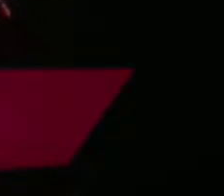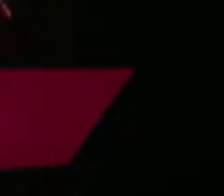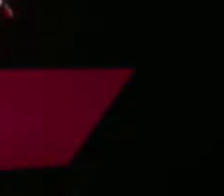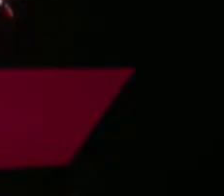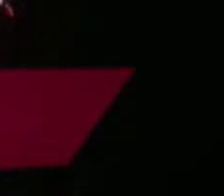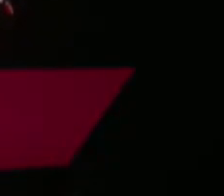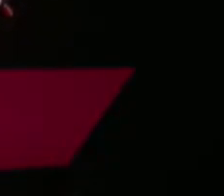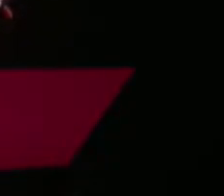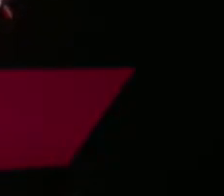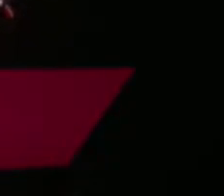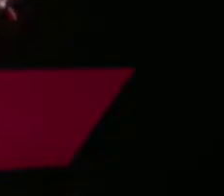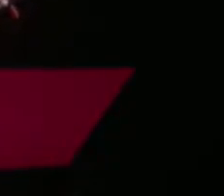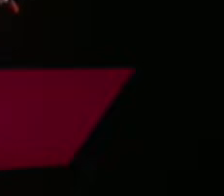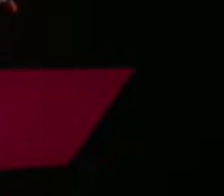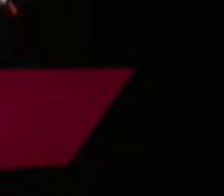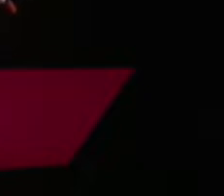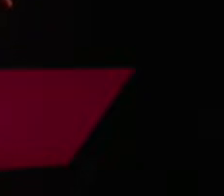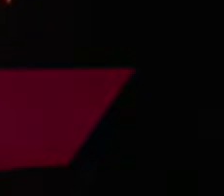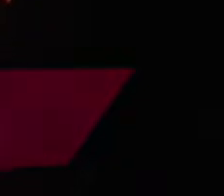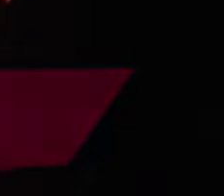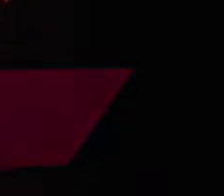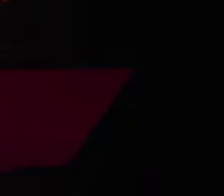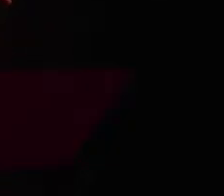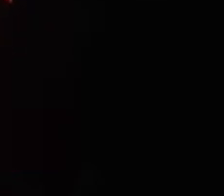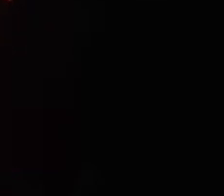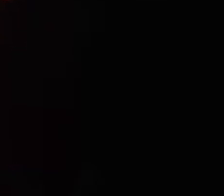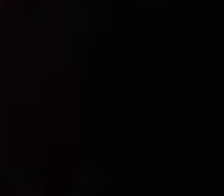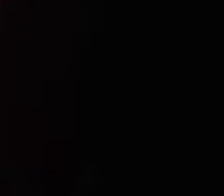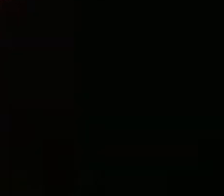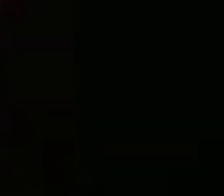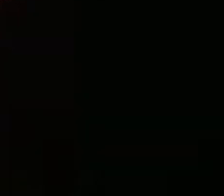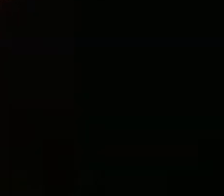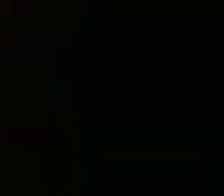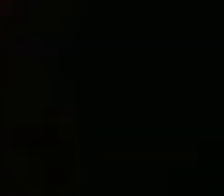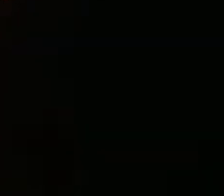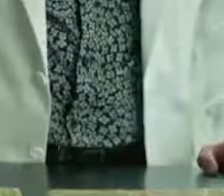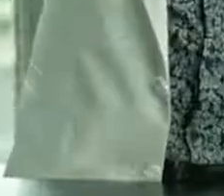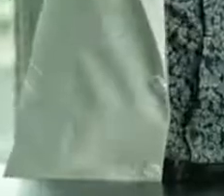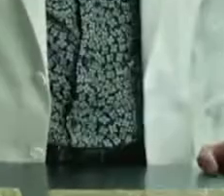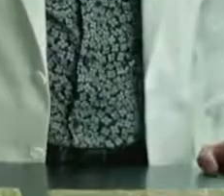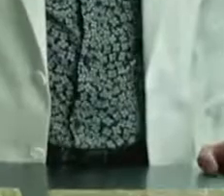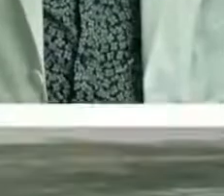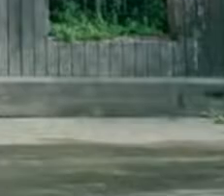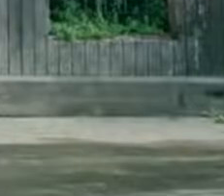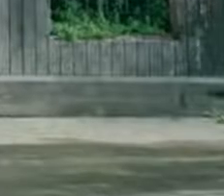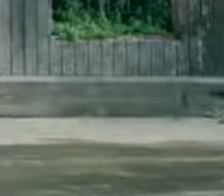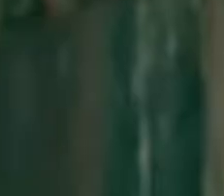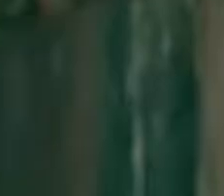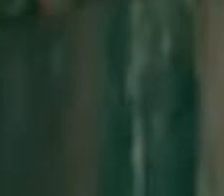El Camerino. Domingo, 8 de la noche. Y oso.